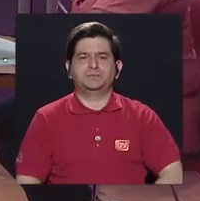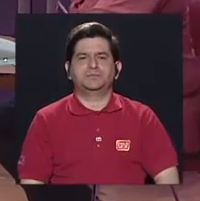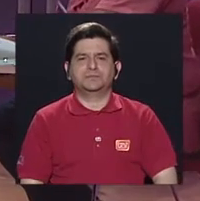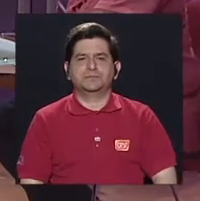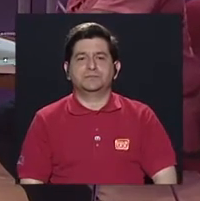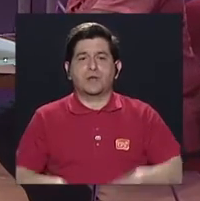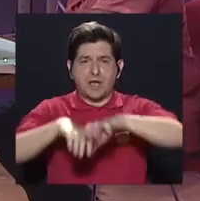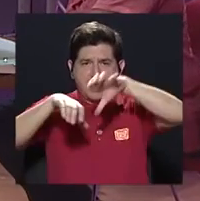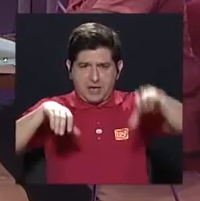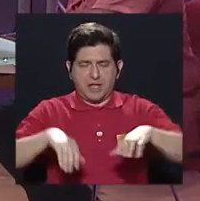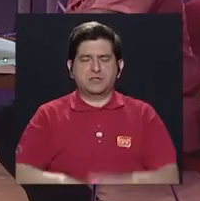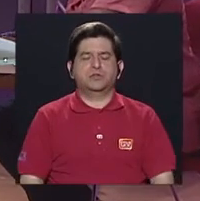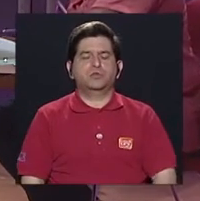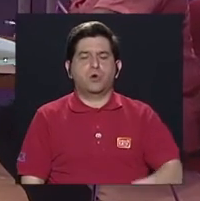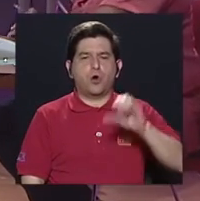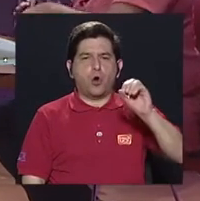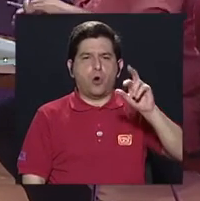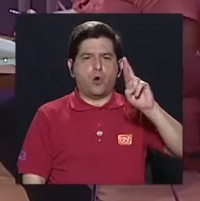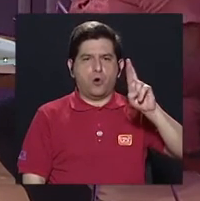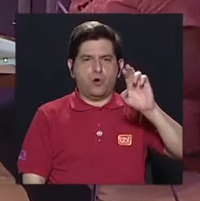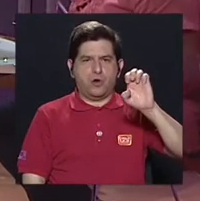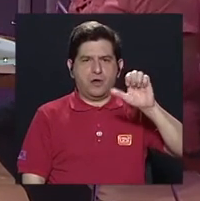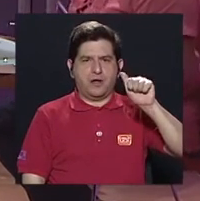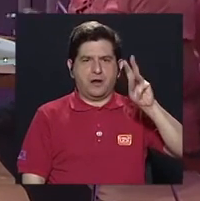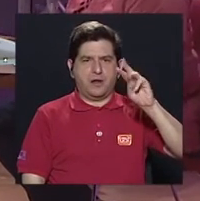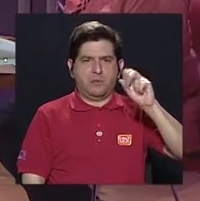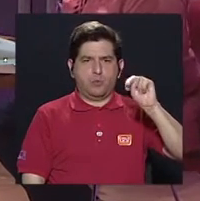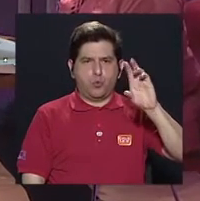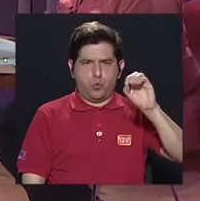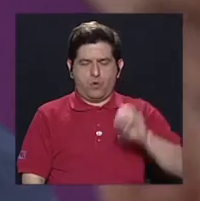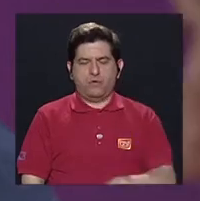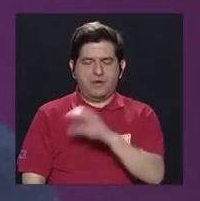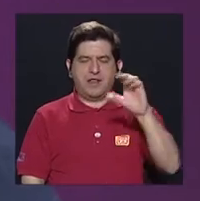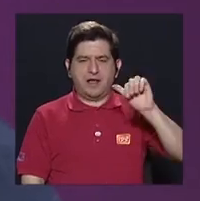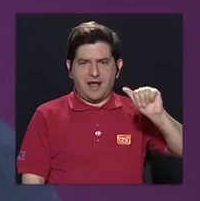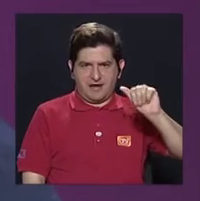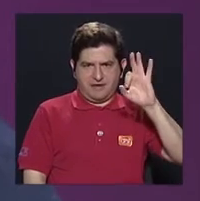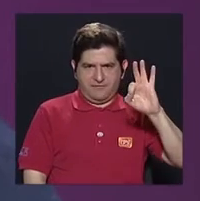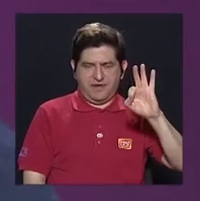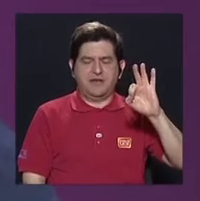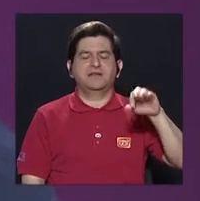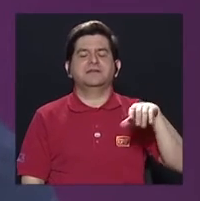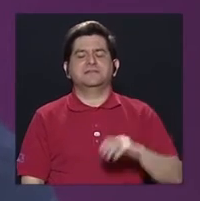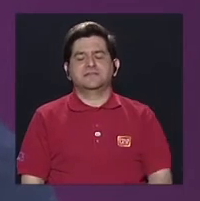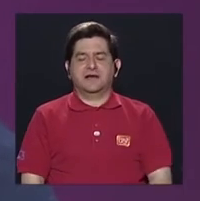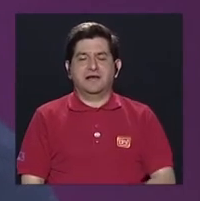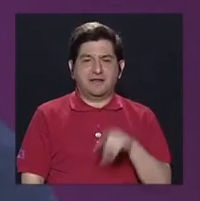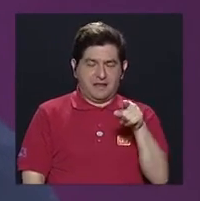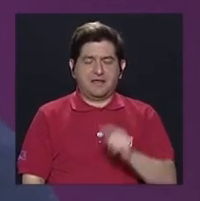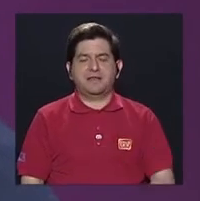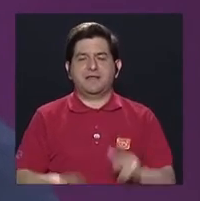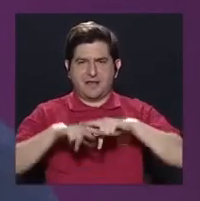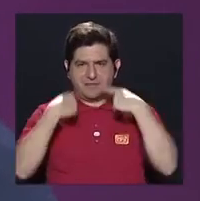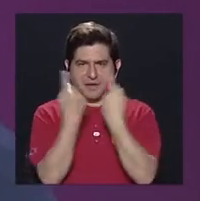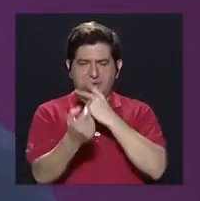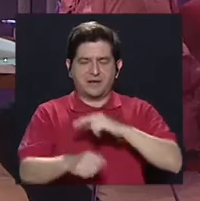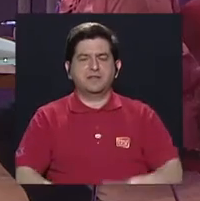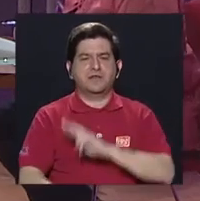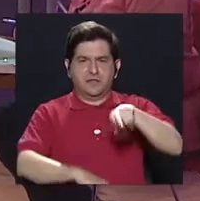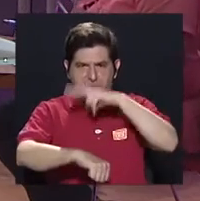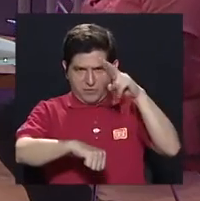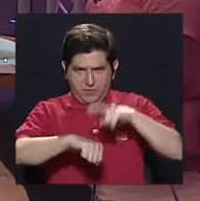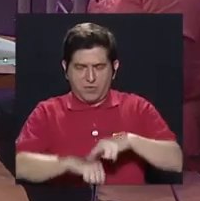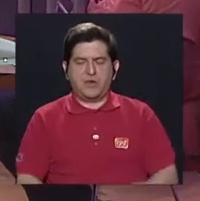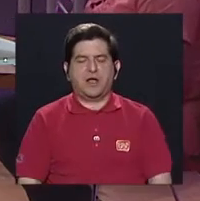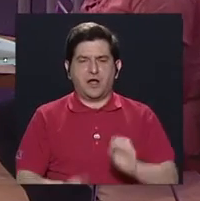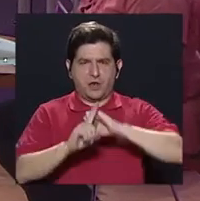del Cantón de Oriamuno, in provincia de Cartago. And Ana Felicia Alfaro, del Partido Republicano Social Cristiano, del Cantón de Barba,